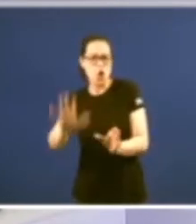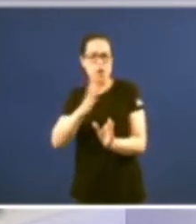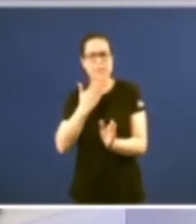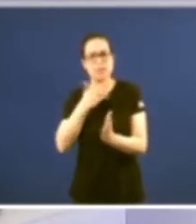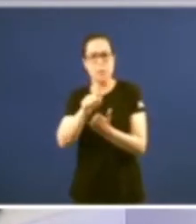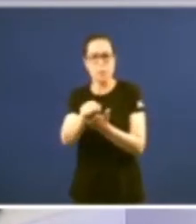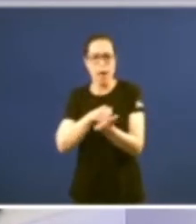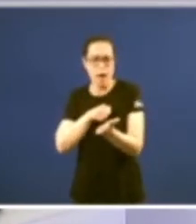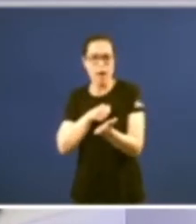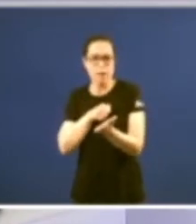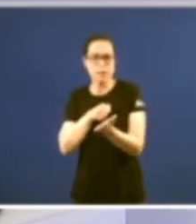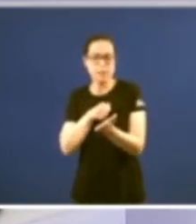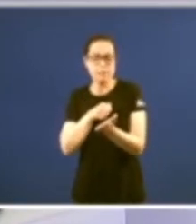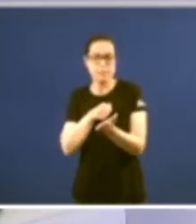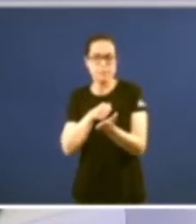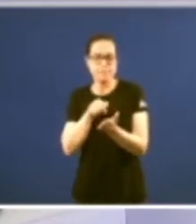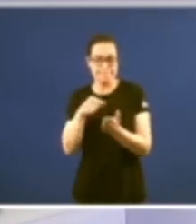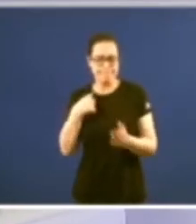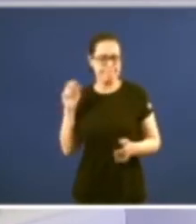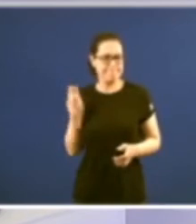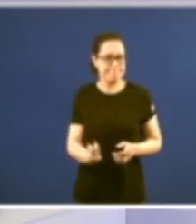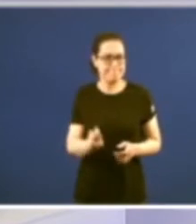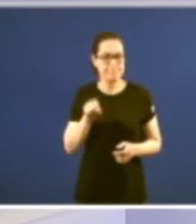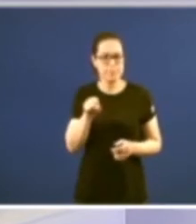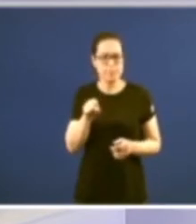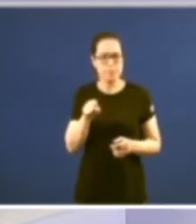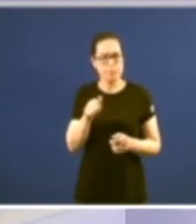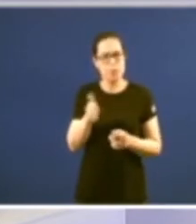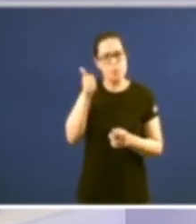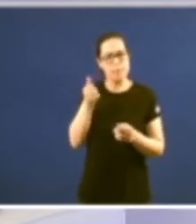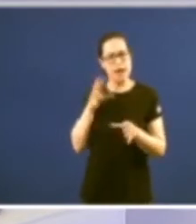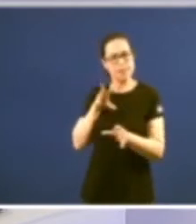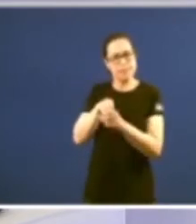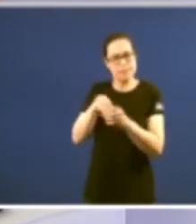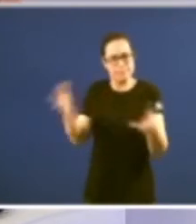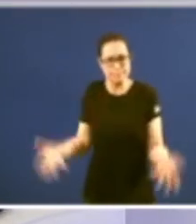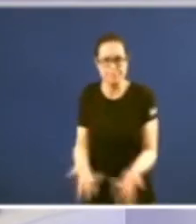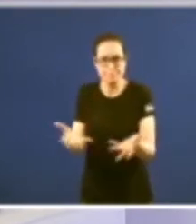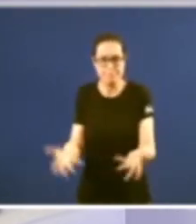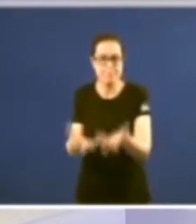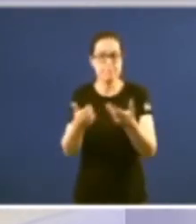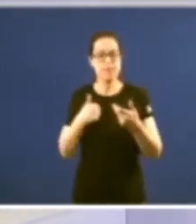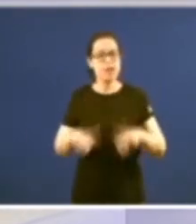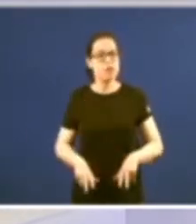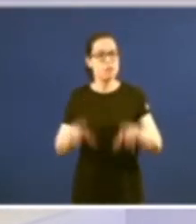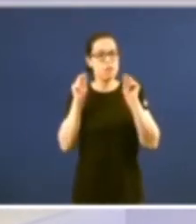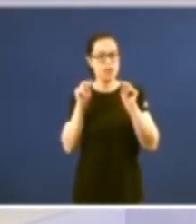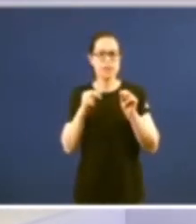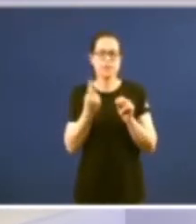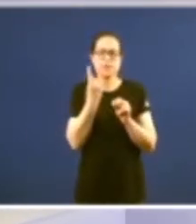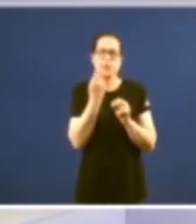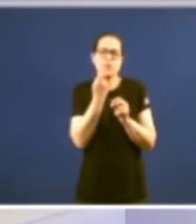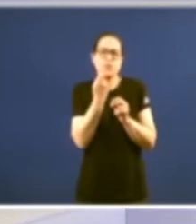veño que sen dúbida precisa un impulso demográfico remato xa cunha chamada de atención